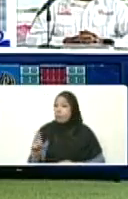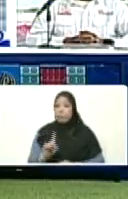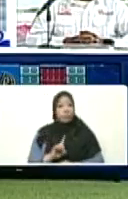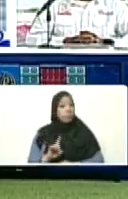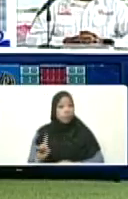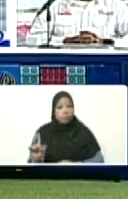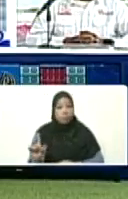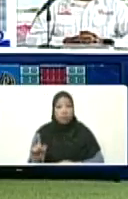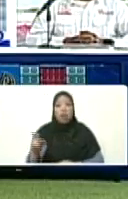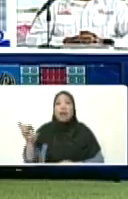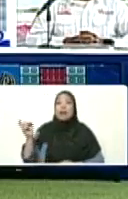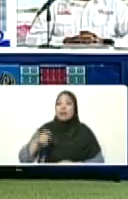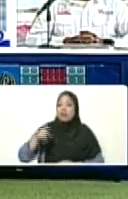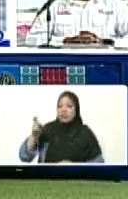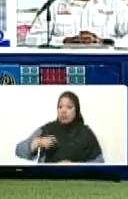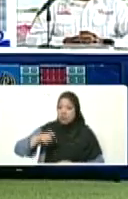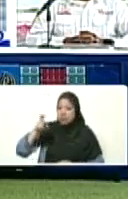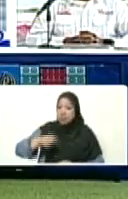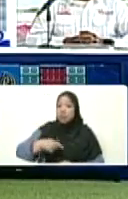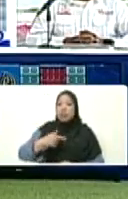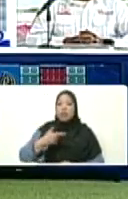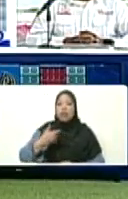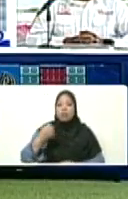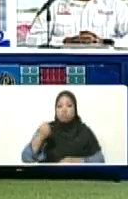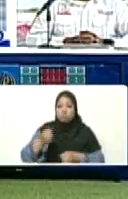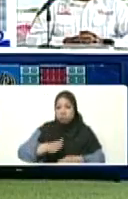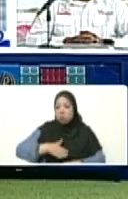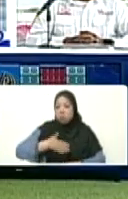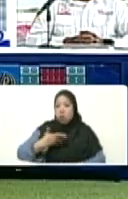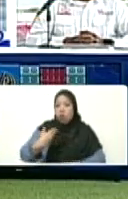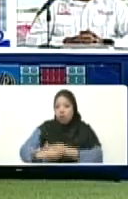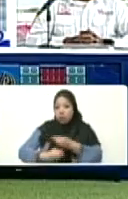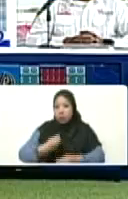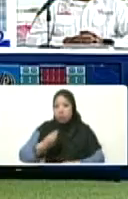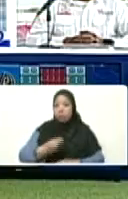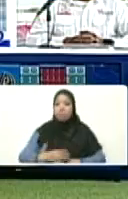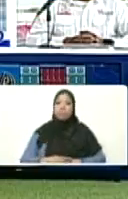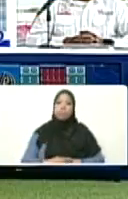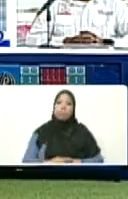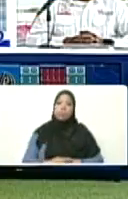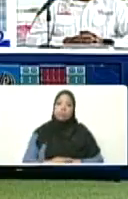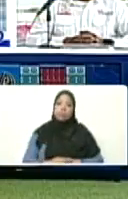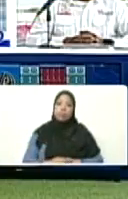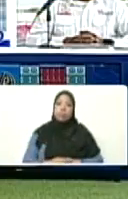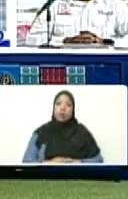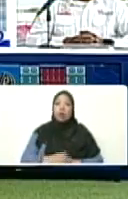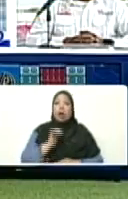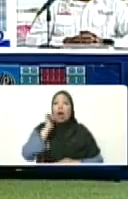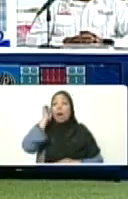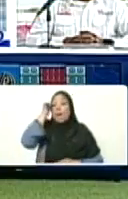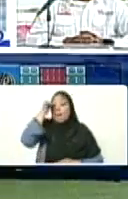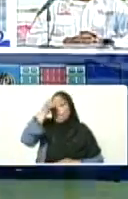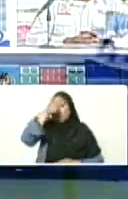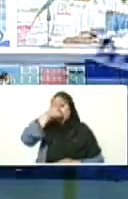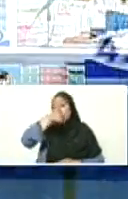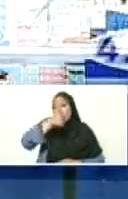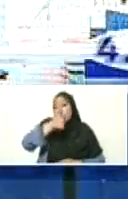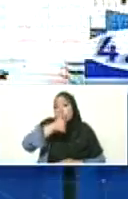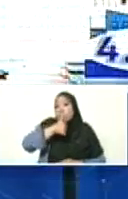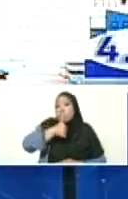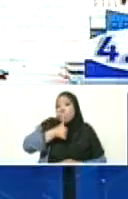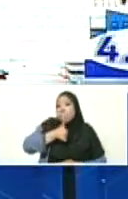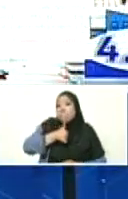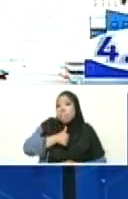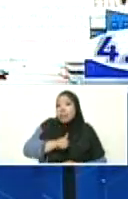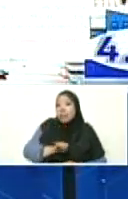pero es necesario y es posible. Haz con paciencia, paciencia. A ver si